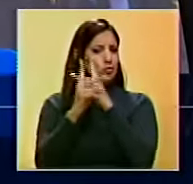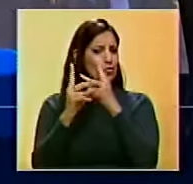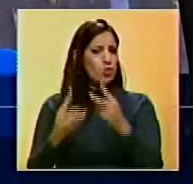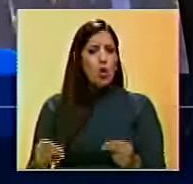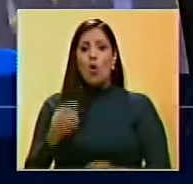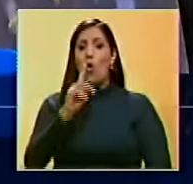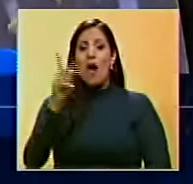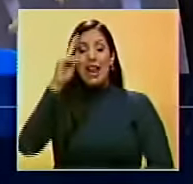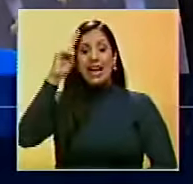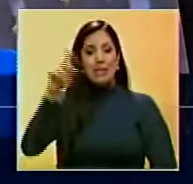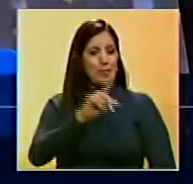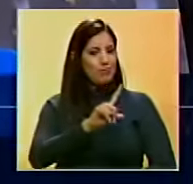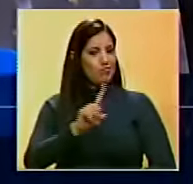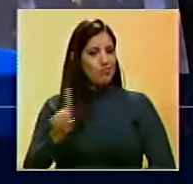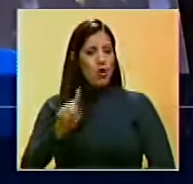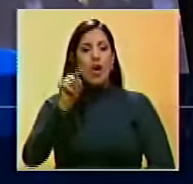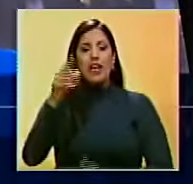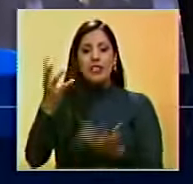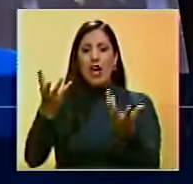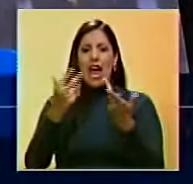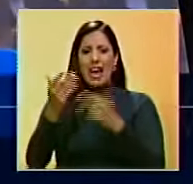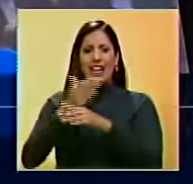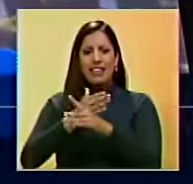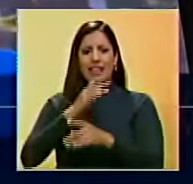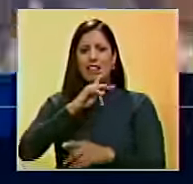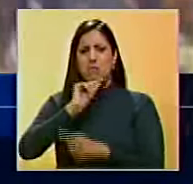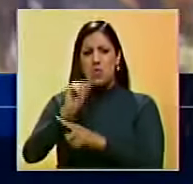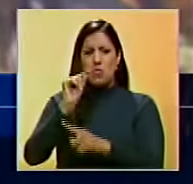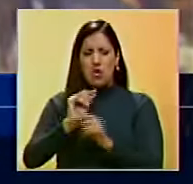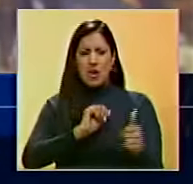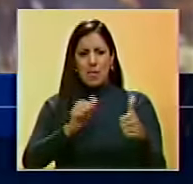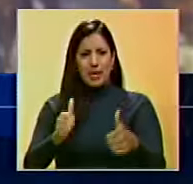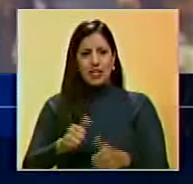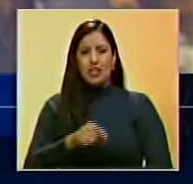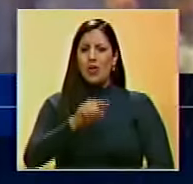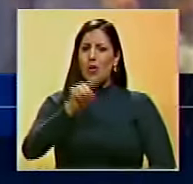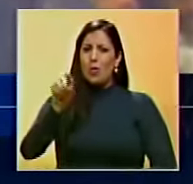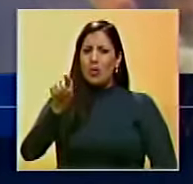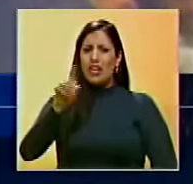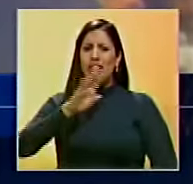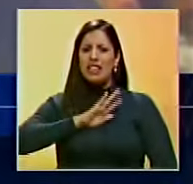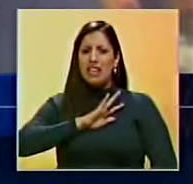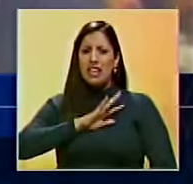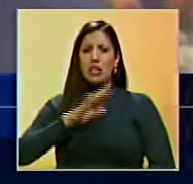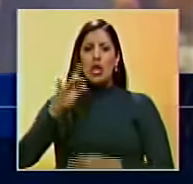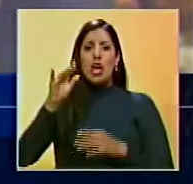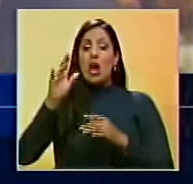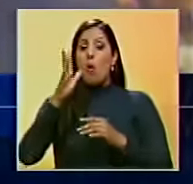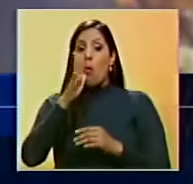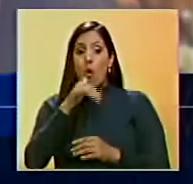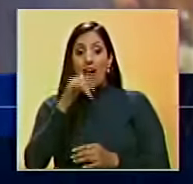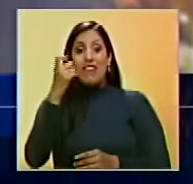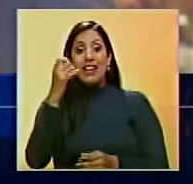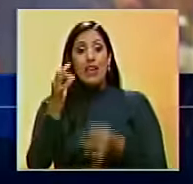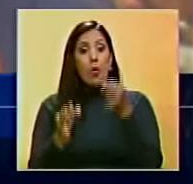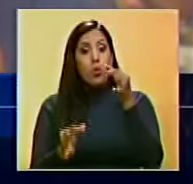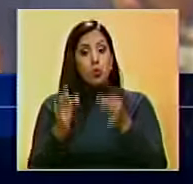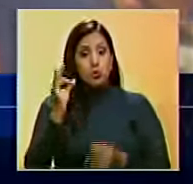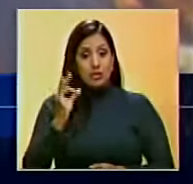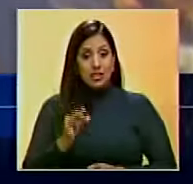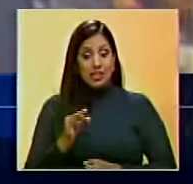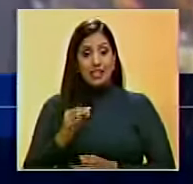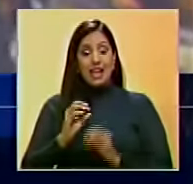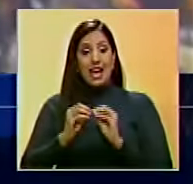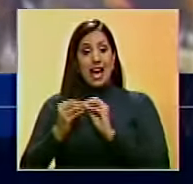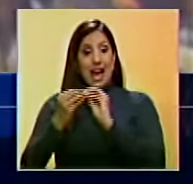no habla mucho de respeto, eso que acaban de hacer ustedes comenzando. Ustedes están dejando sin acceso a la justicia, a